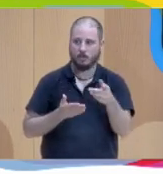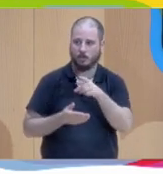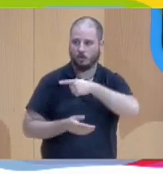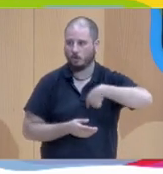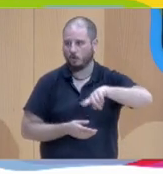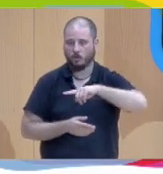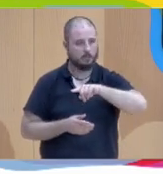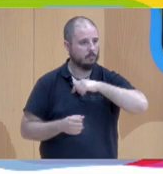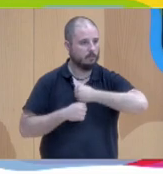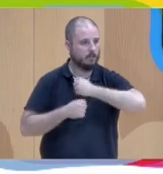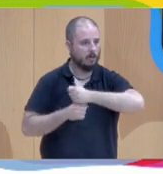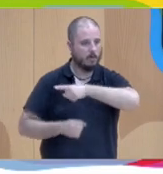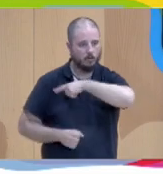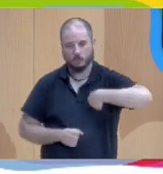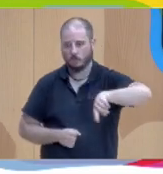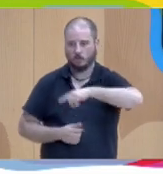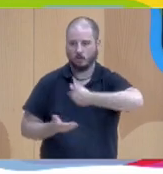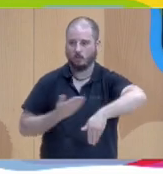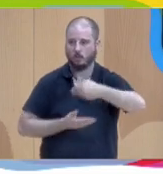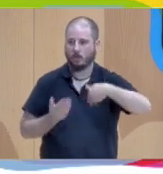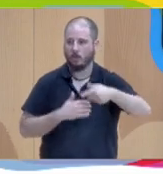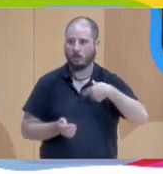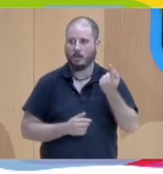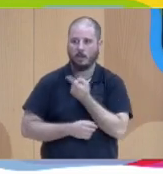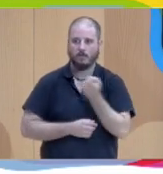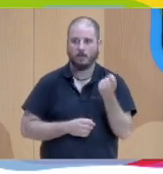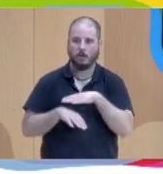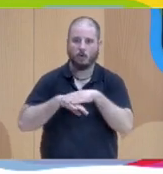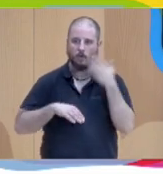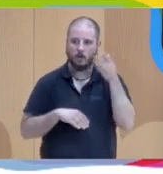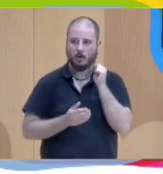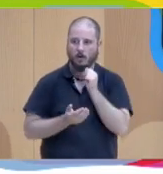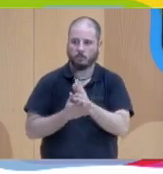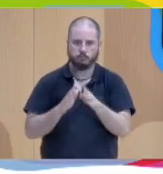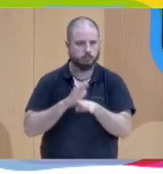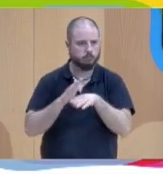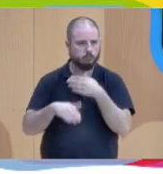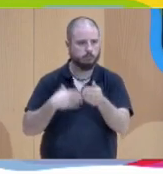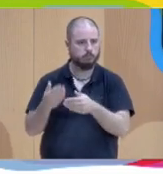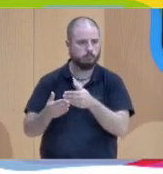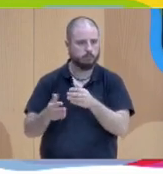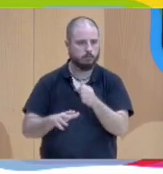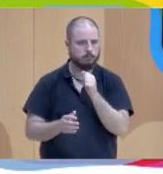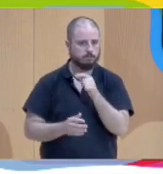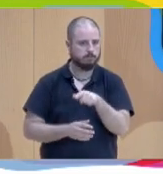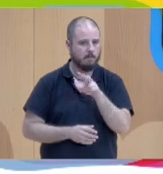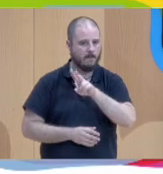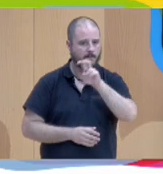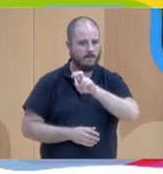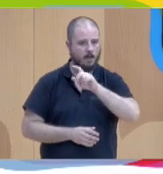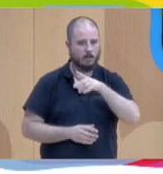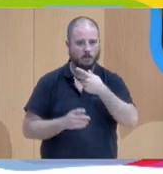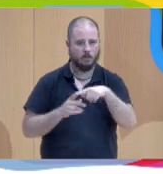esto es un trabajo en equipo, hace falta que el gobierno de Navarra siga apostando como lo ha hecho y la apuesta para mí tiene sentido cuando se materializa en cosas